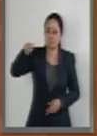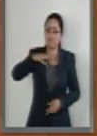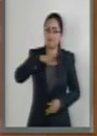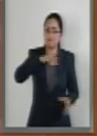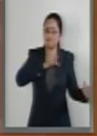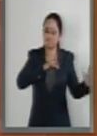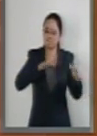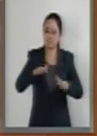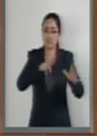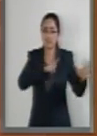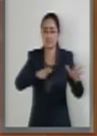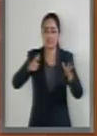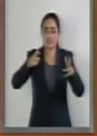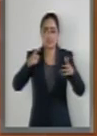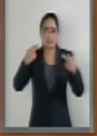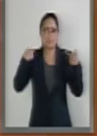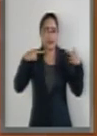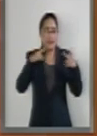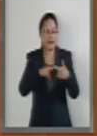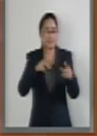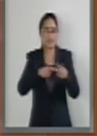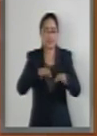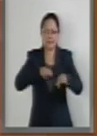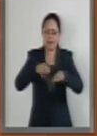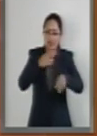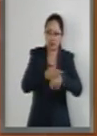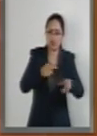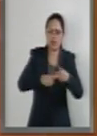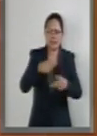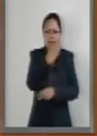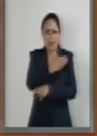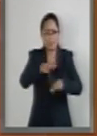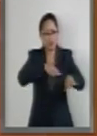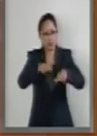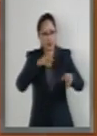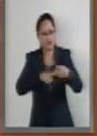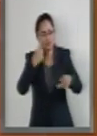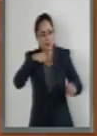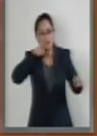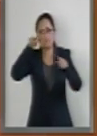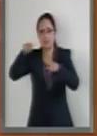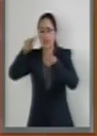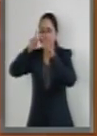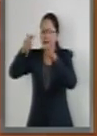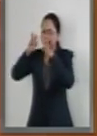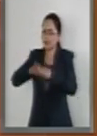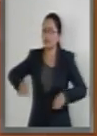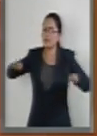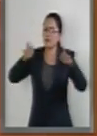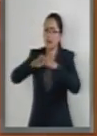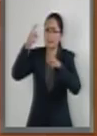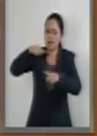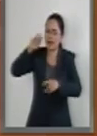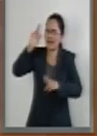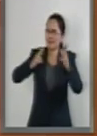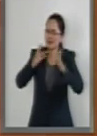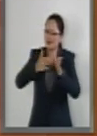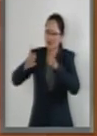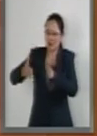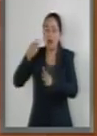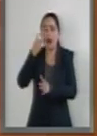asistieron más de setecientas profesoras, obreras, campesinas, a tratar asuntos de trascendencia revolucionaria,